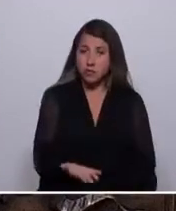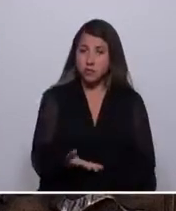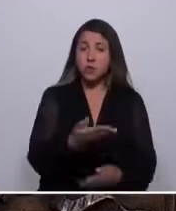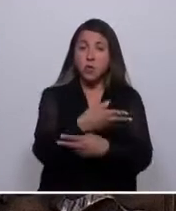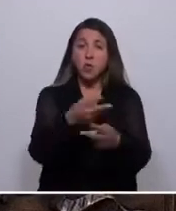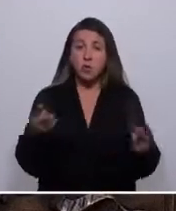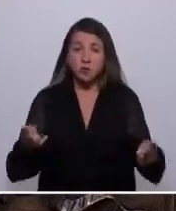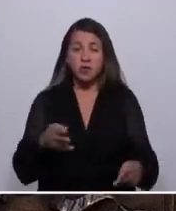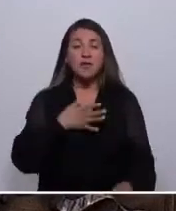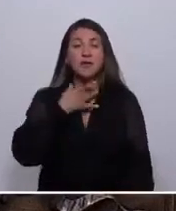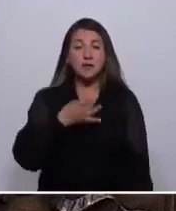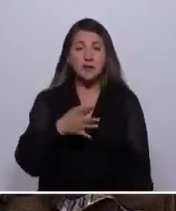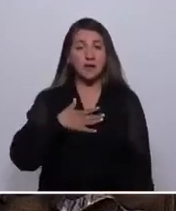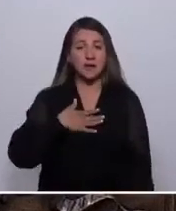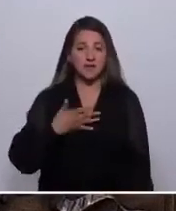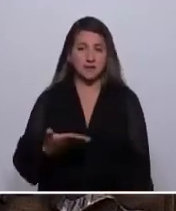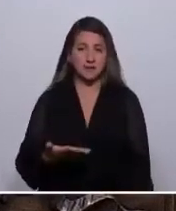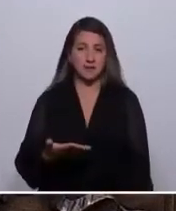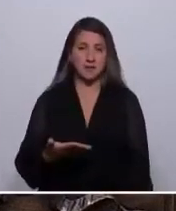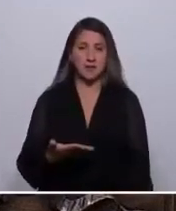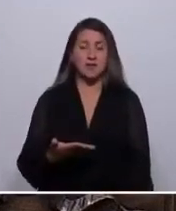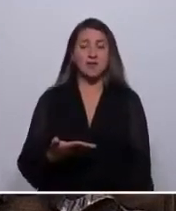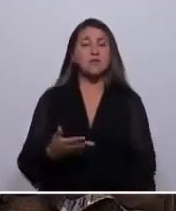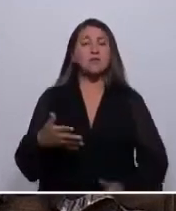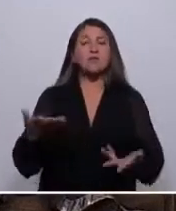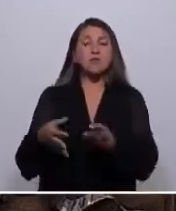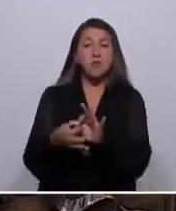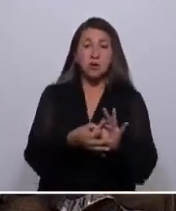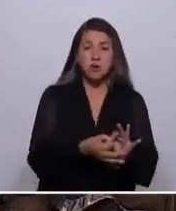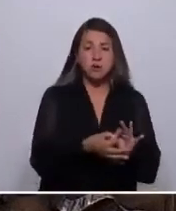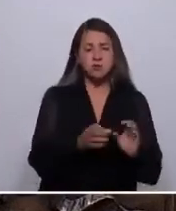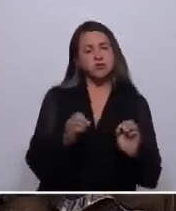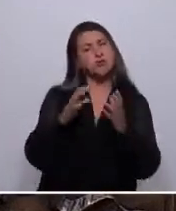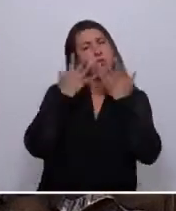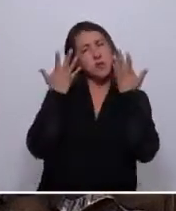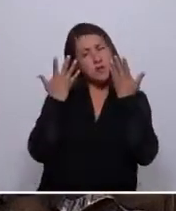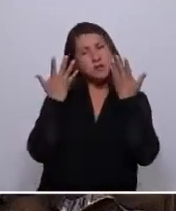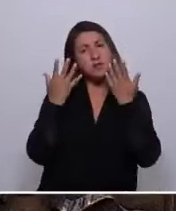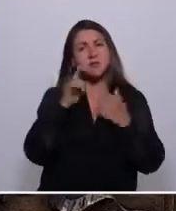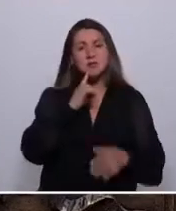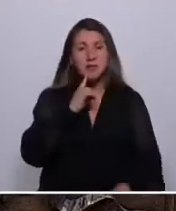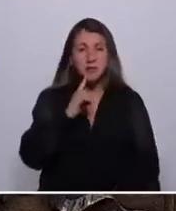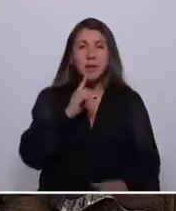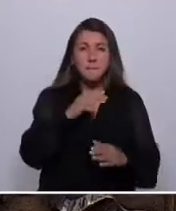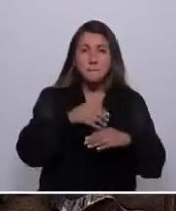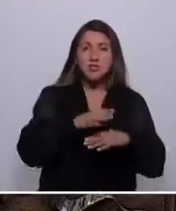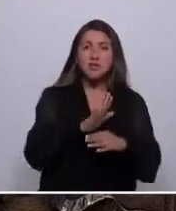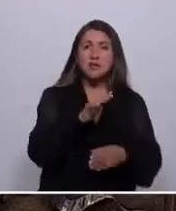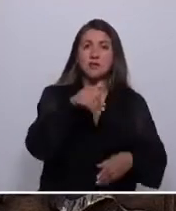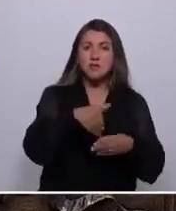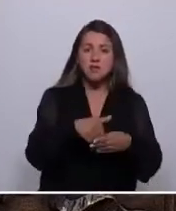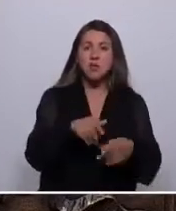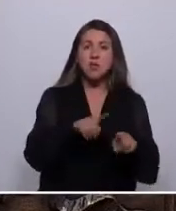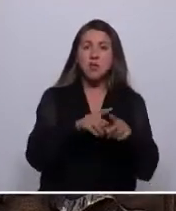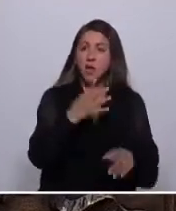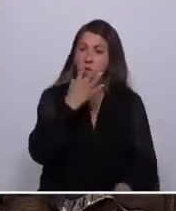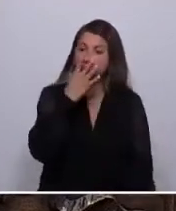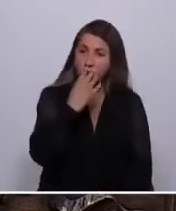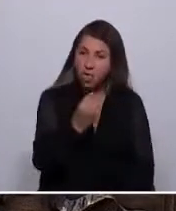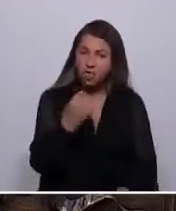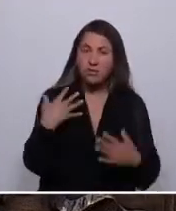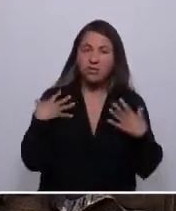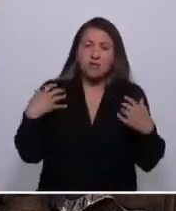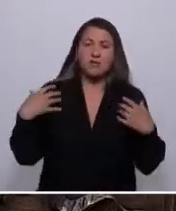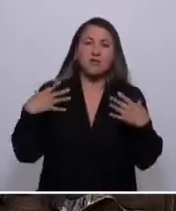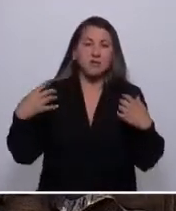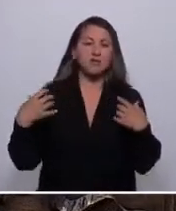ustedes quieran que sea. Por eso, me llama la atención que teniendo la mayoría, caigan en la tentación de saltarse